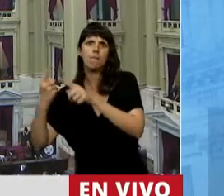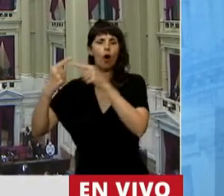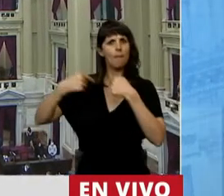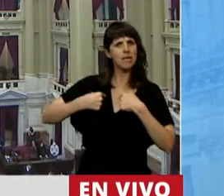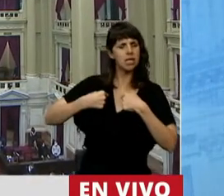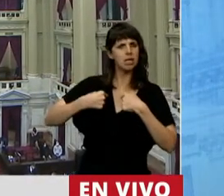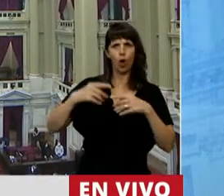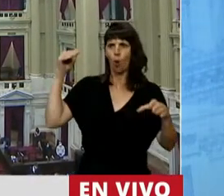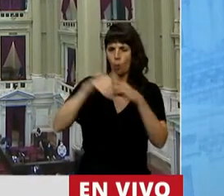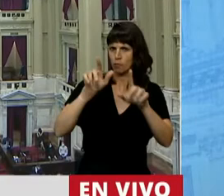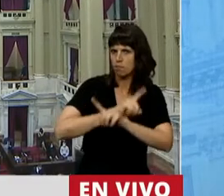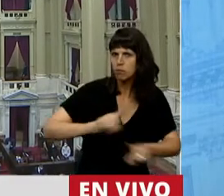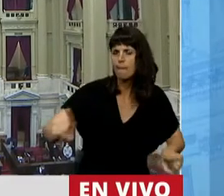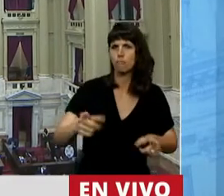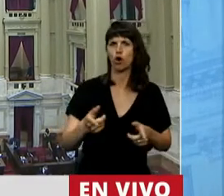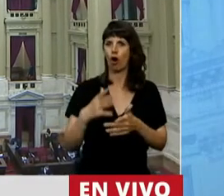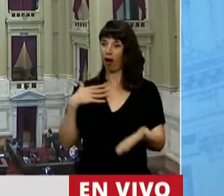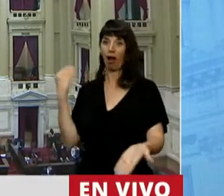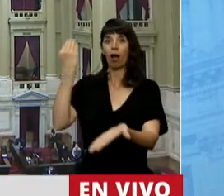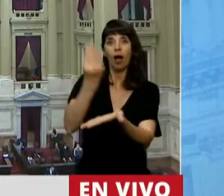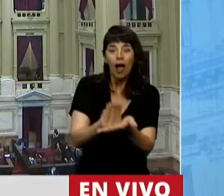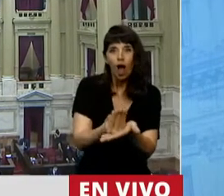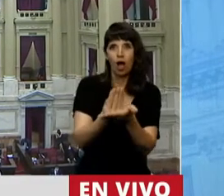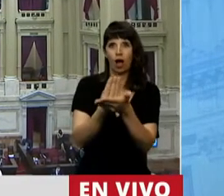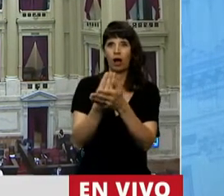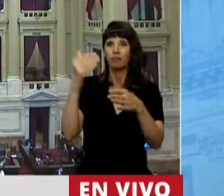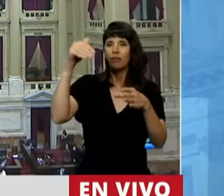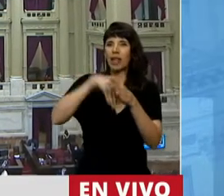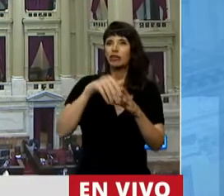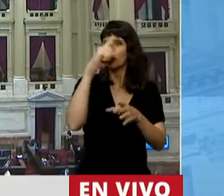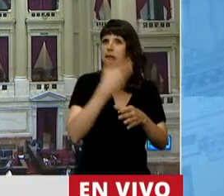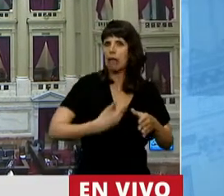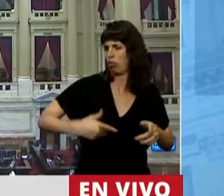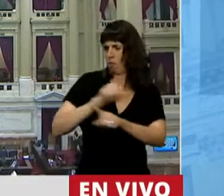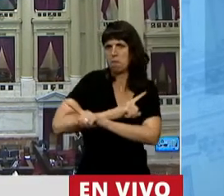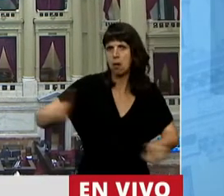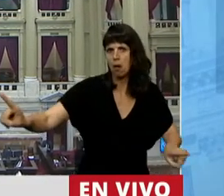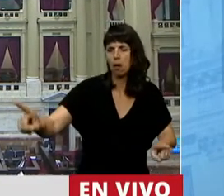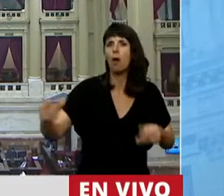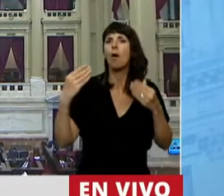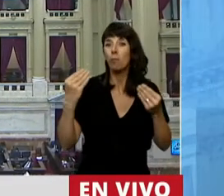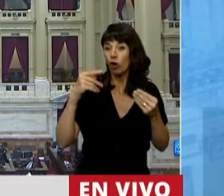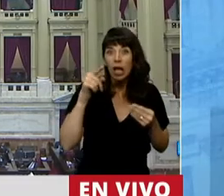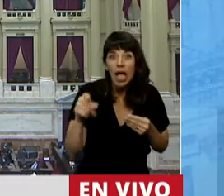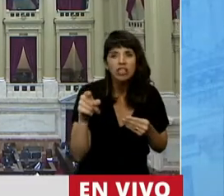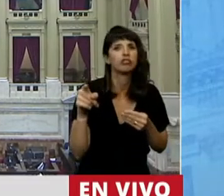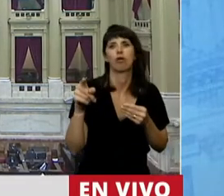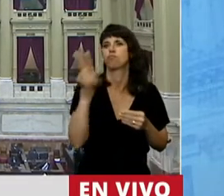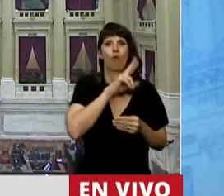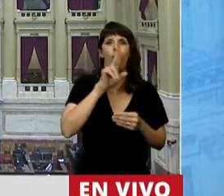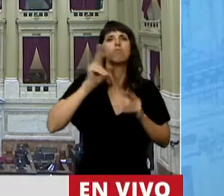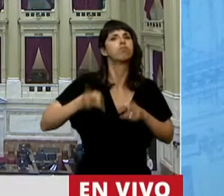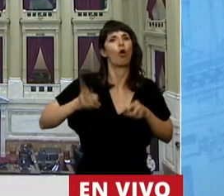hablar de la representación pública porque esa área, eso de lo público era ajeno al mundo de las mujeres.